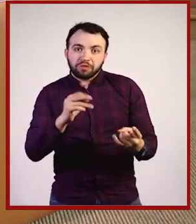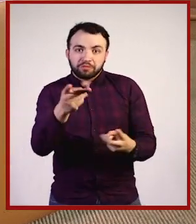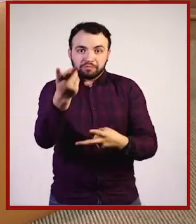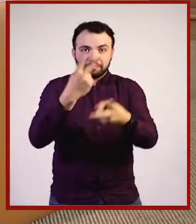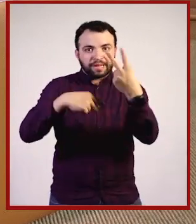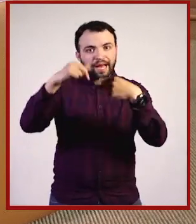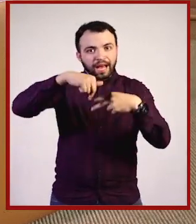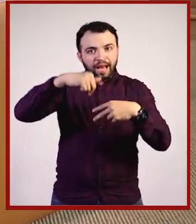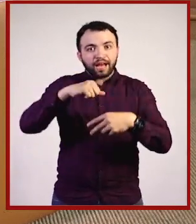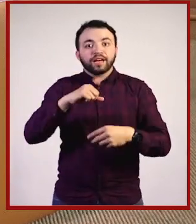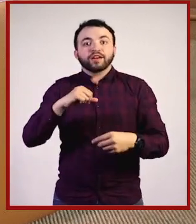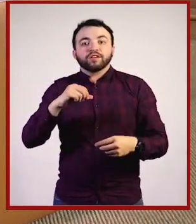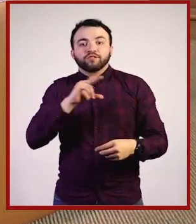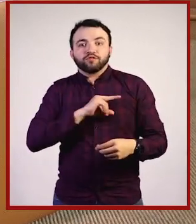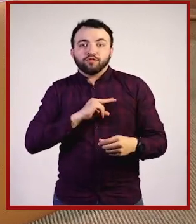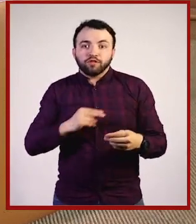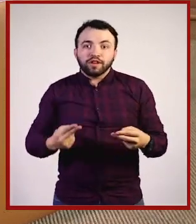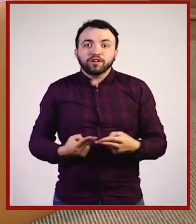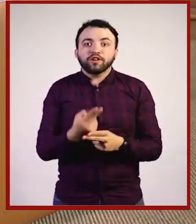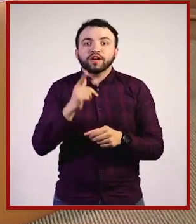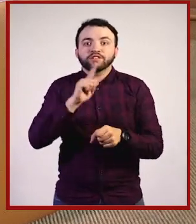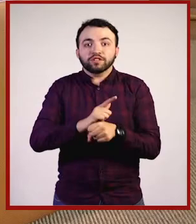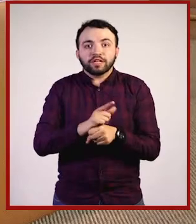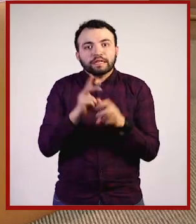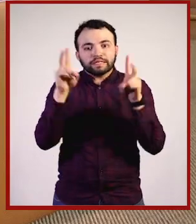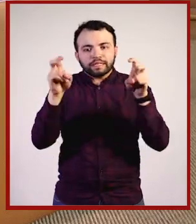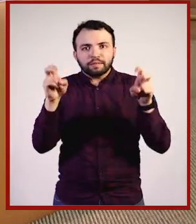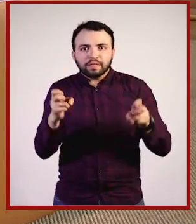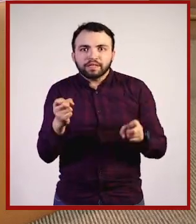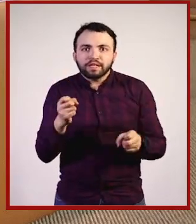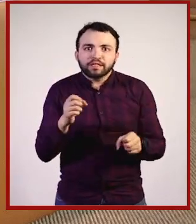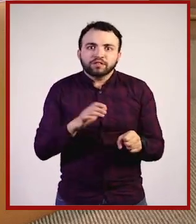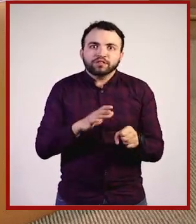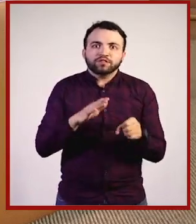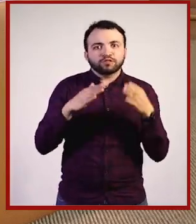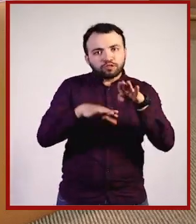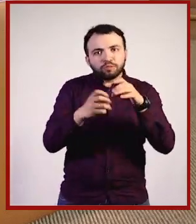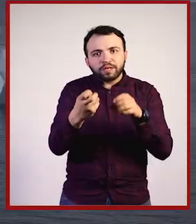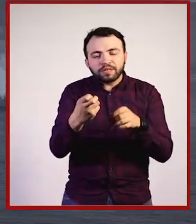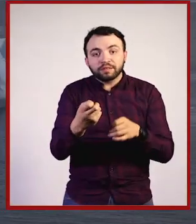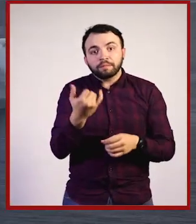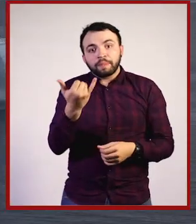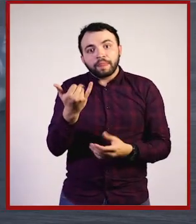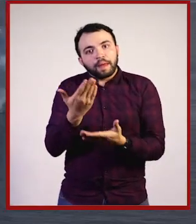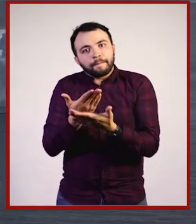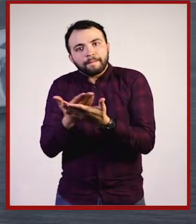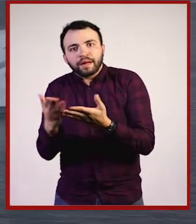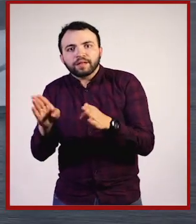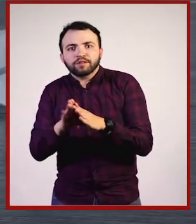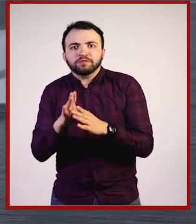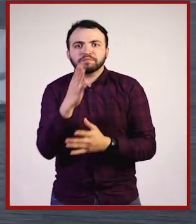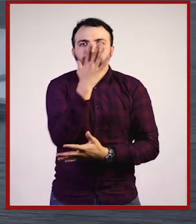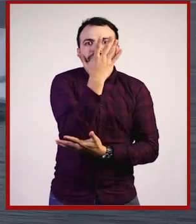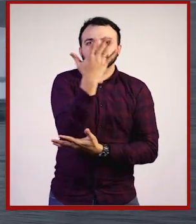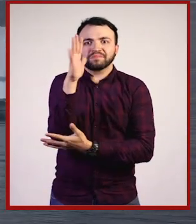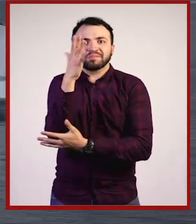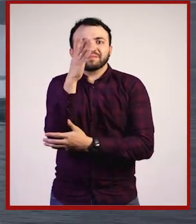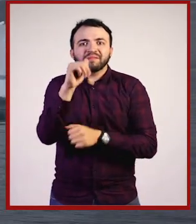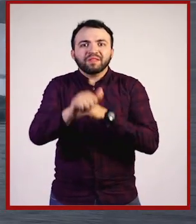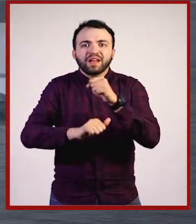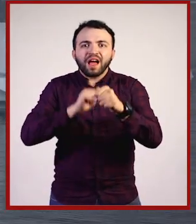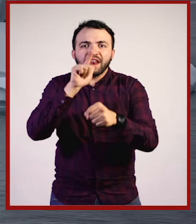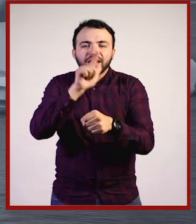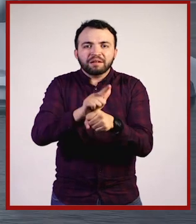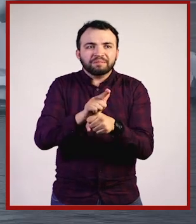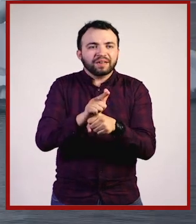en el Colegio Nacional que hablan de estos temas. Muchos otros, uno muy importante es la ecología. El planeta se está calentando,